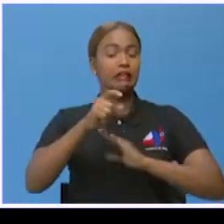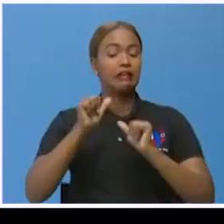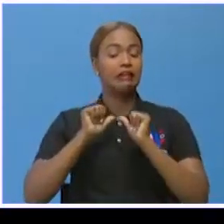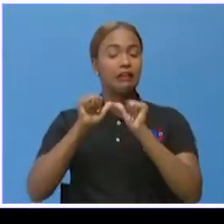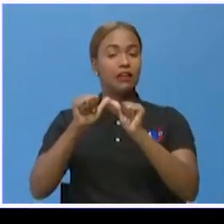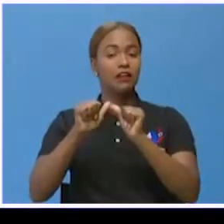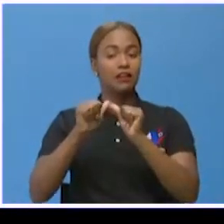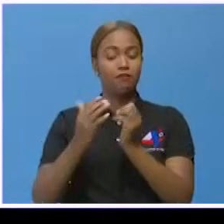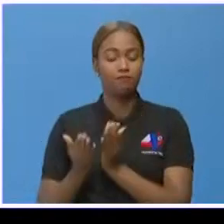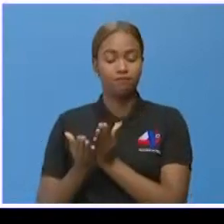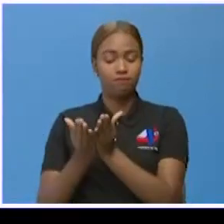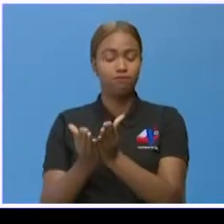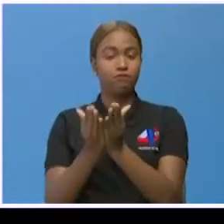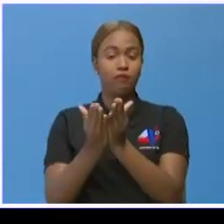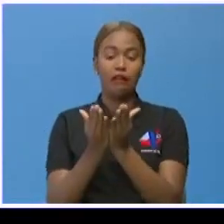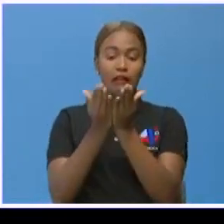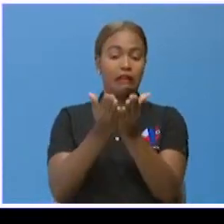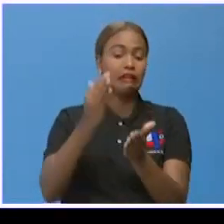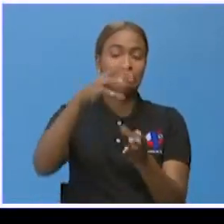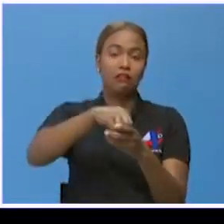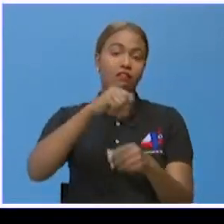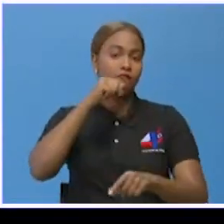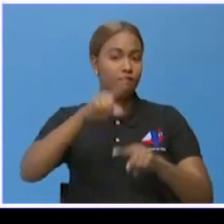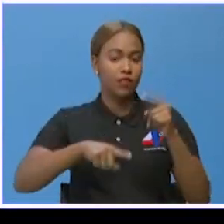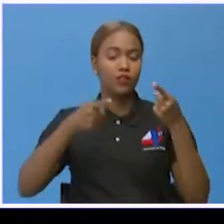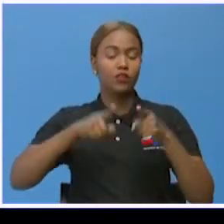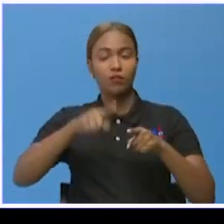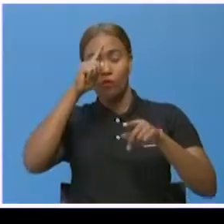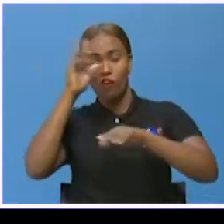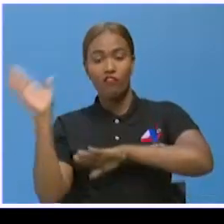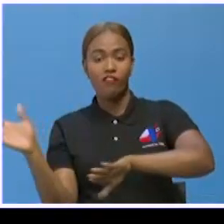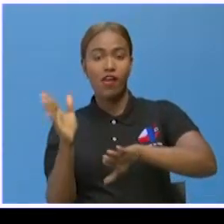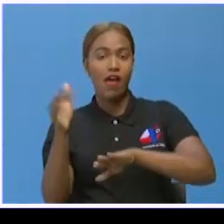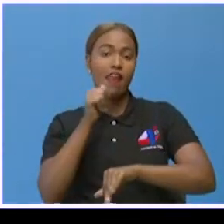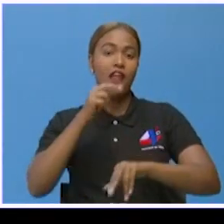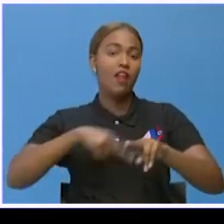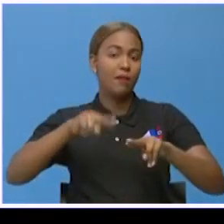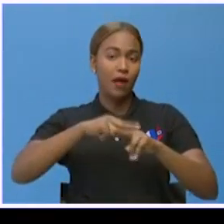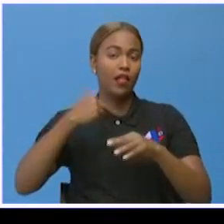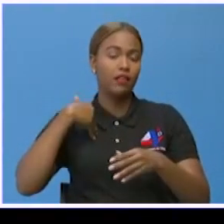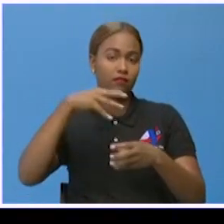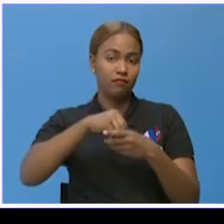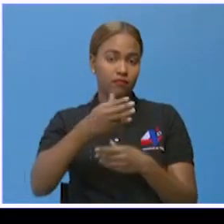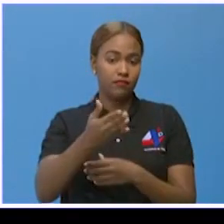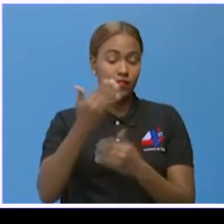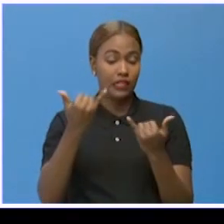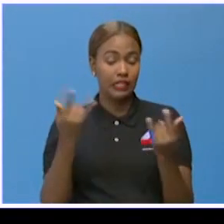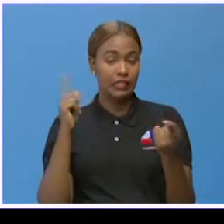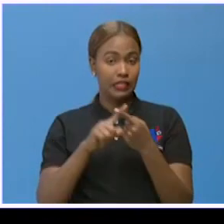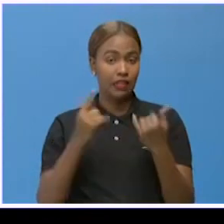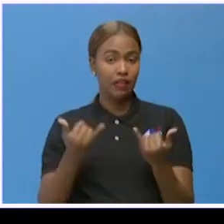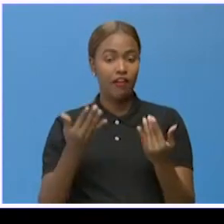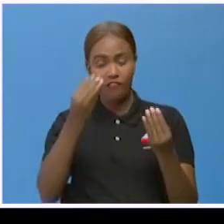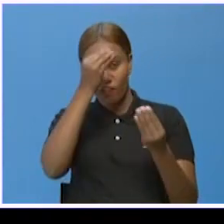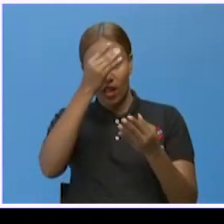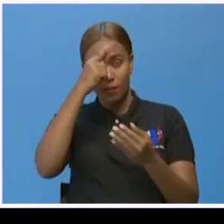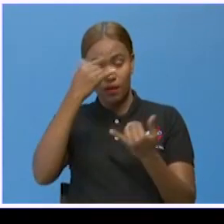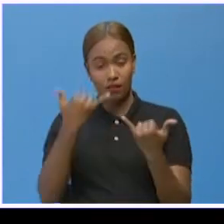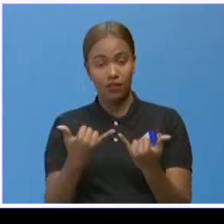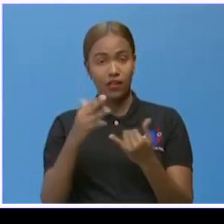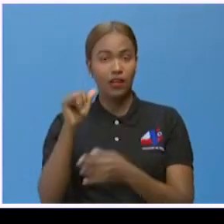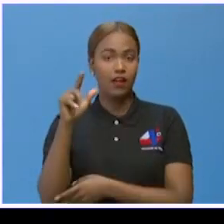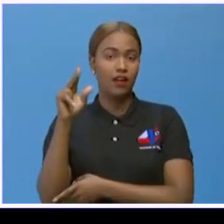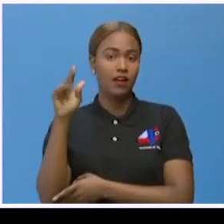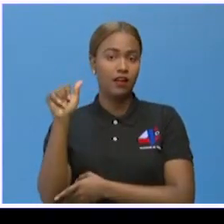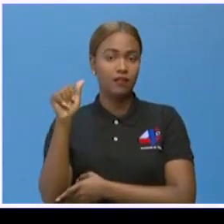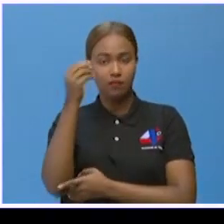permanecer en puerto todo tipo de embarcaciones debido a viento y oleaje anormal. Hasta aquí es todo. En cuanto al informe del tiempo, Carla